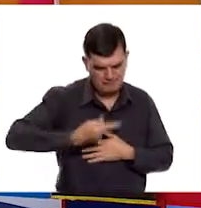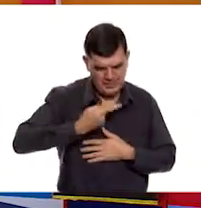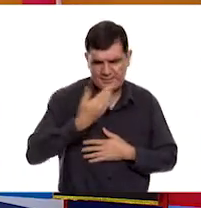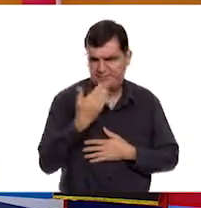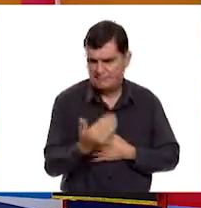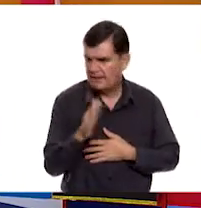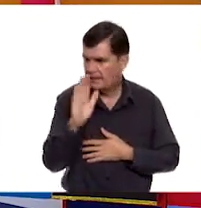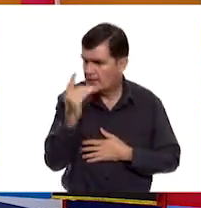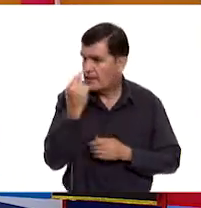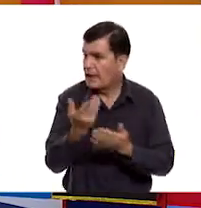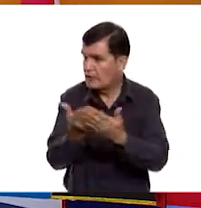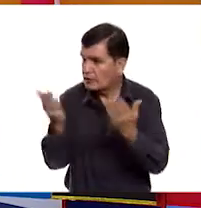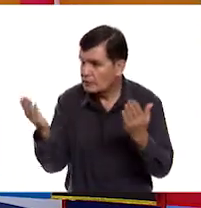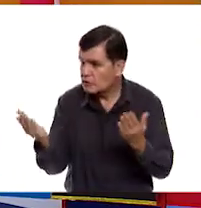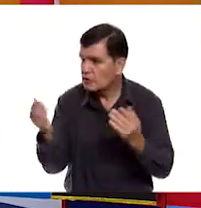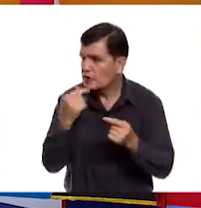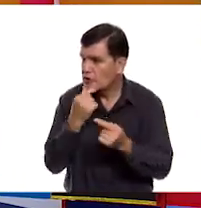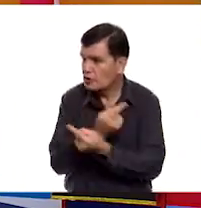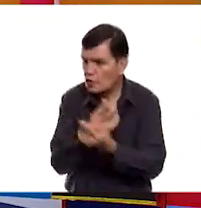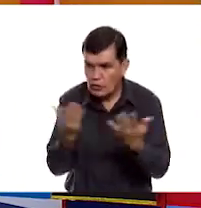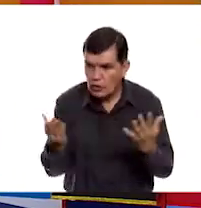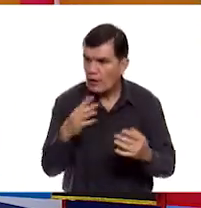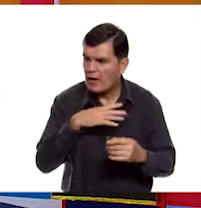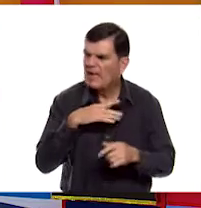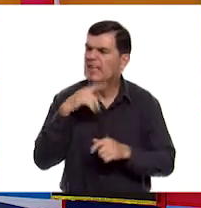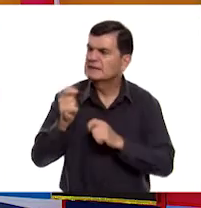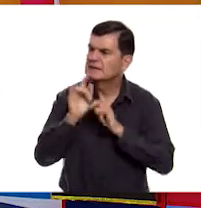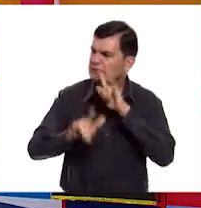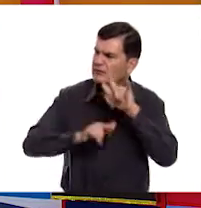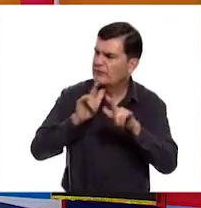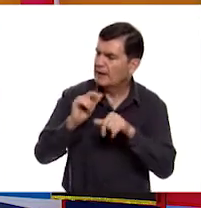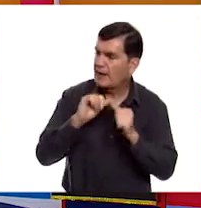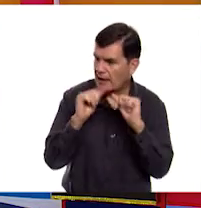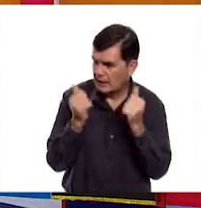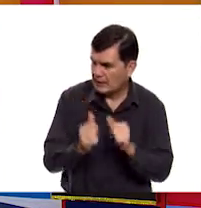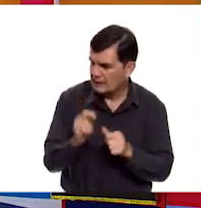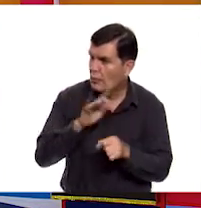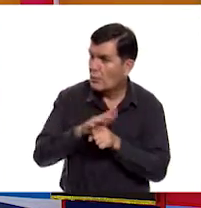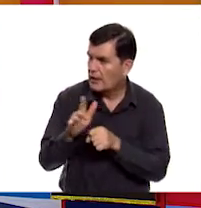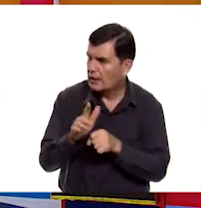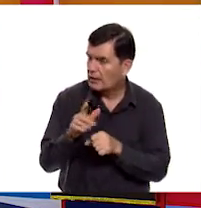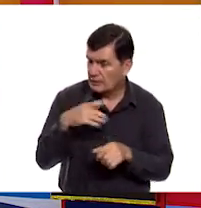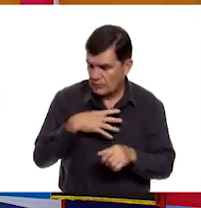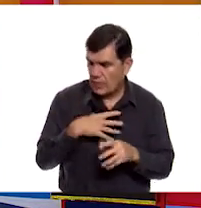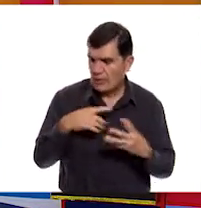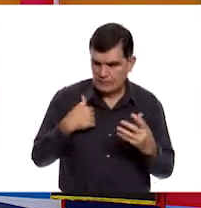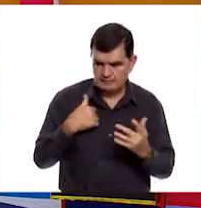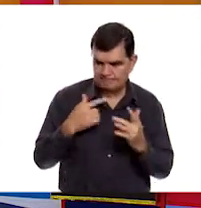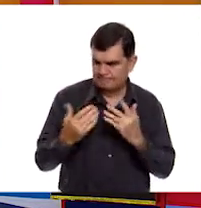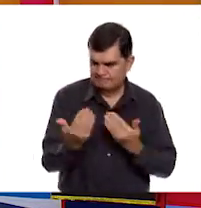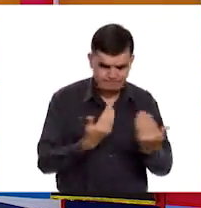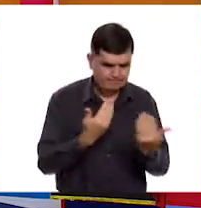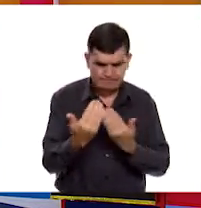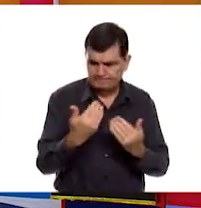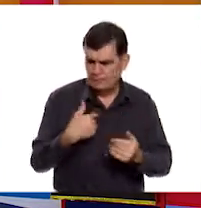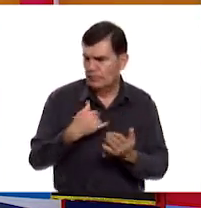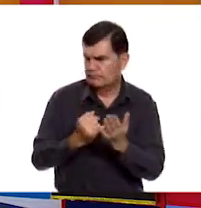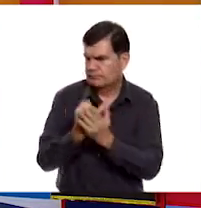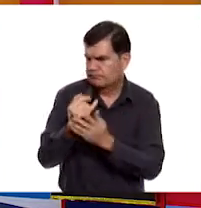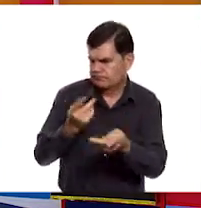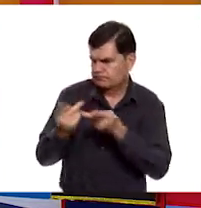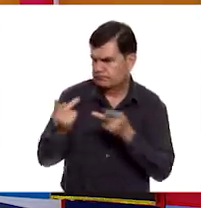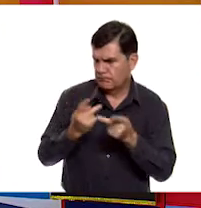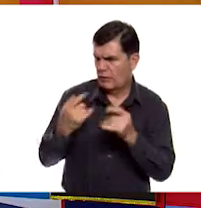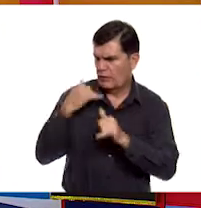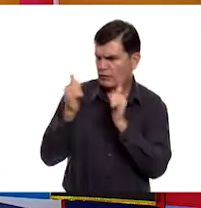contarte a ti y a todas las niñas y a los niños qué vamos a tener en nuestra feria del arte. Nuestra feria del arte va a ser interactiva. Y decidí preparar